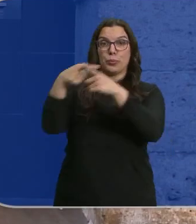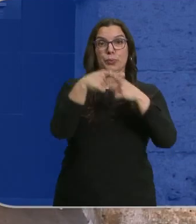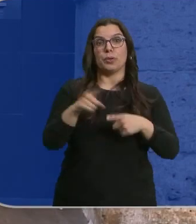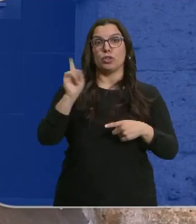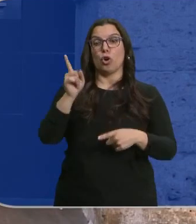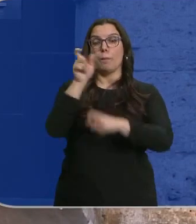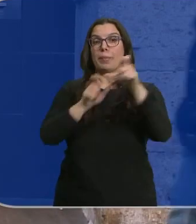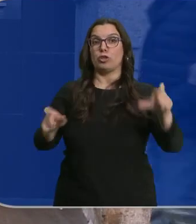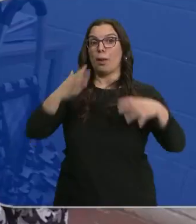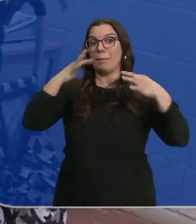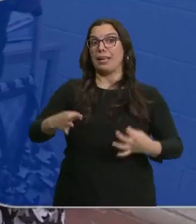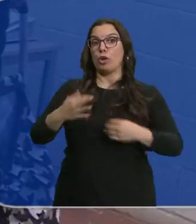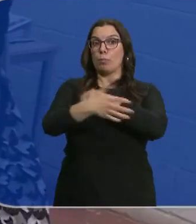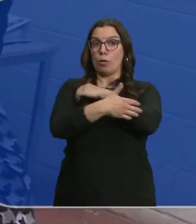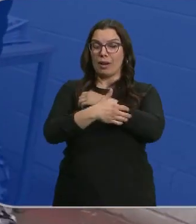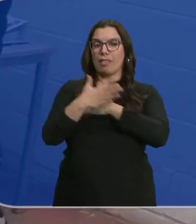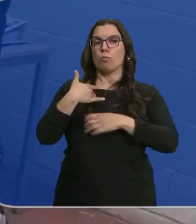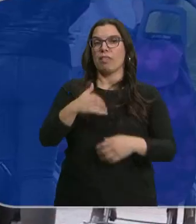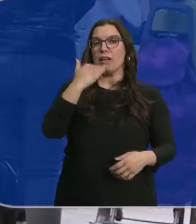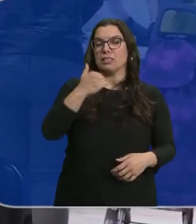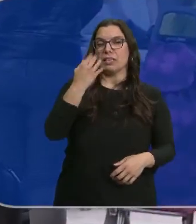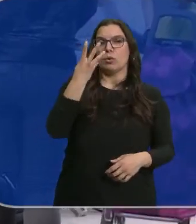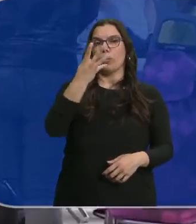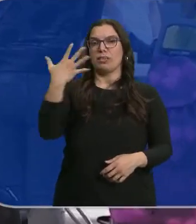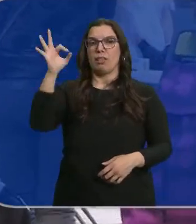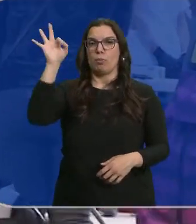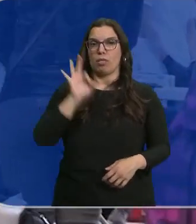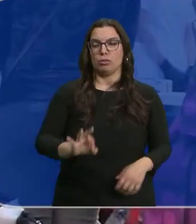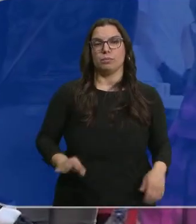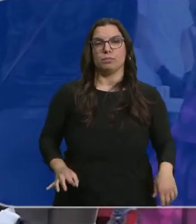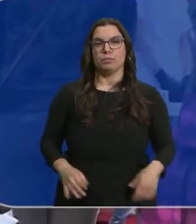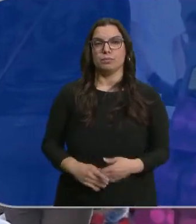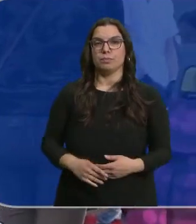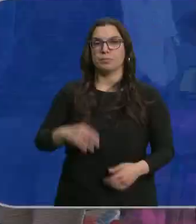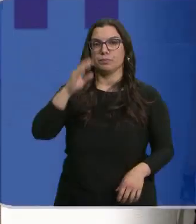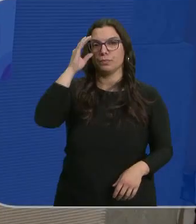población española en riesgo de pobreza alcanzaría casi el 45%.